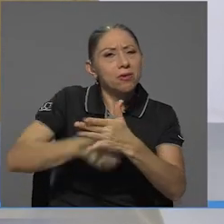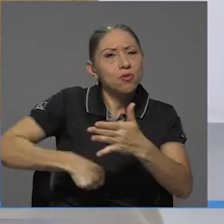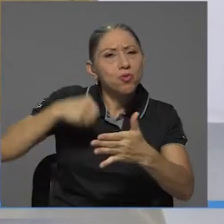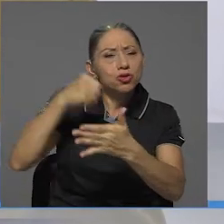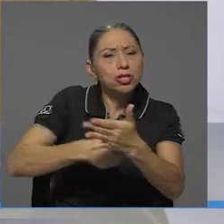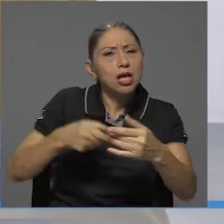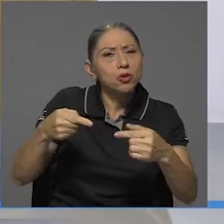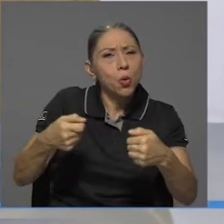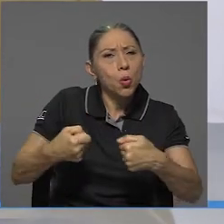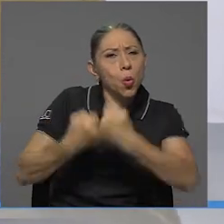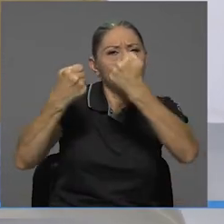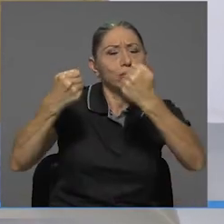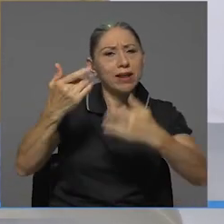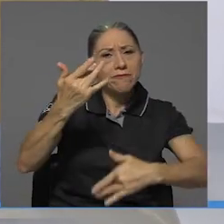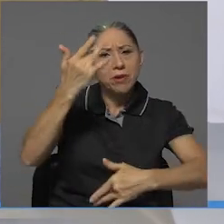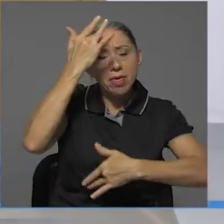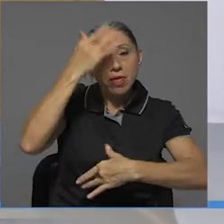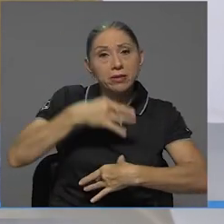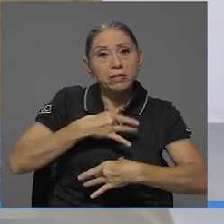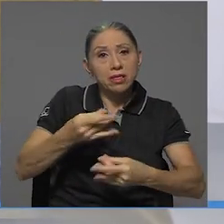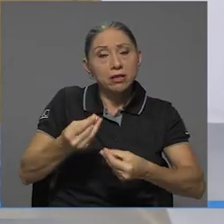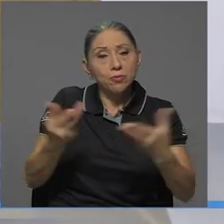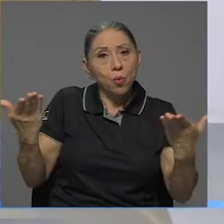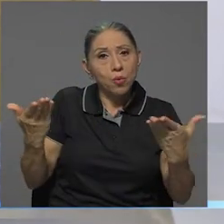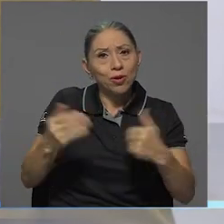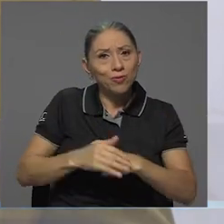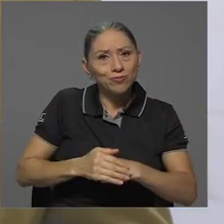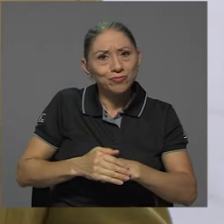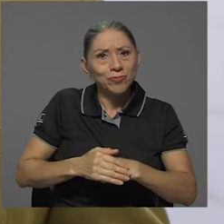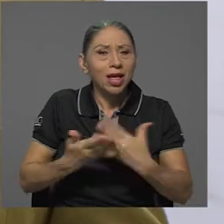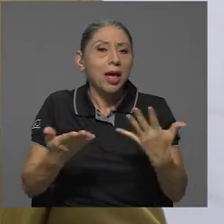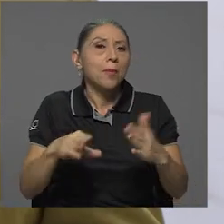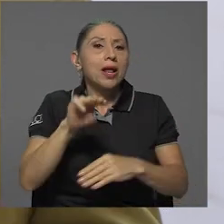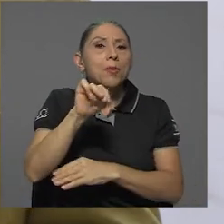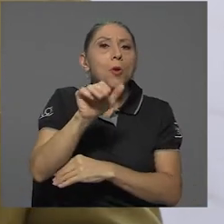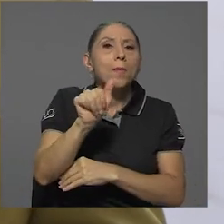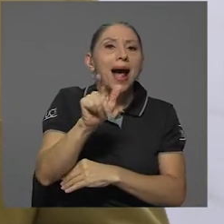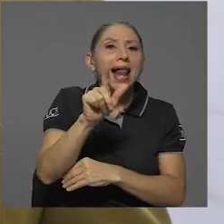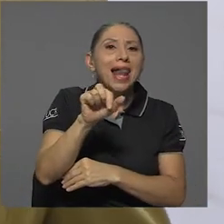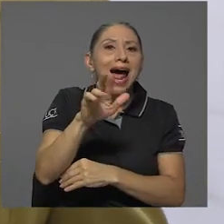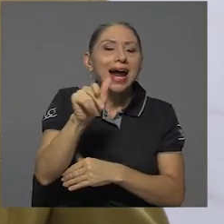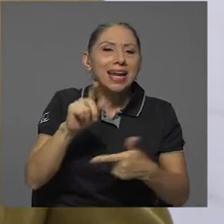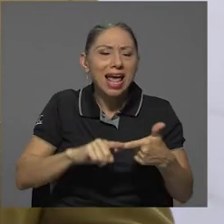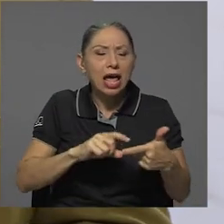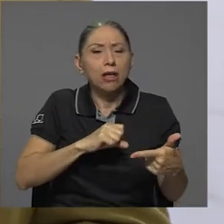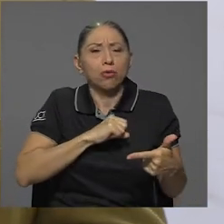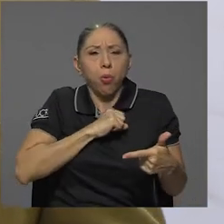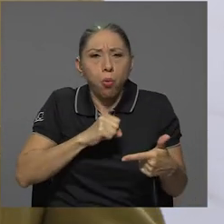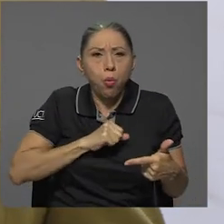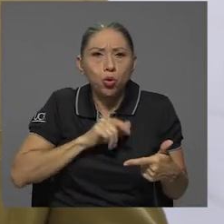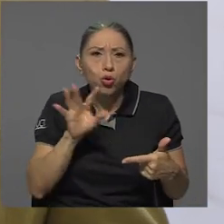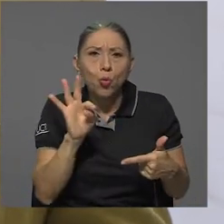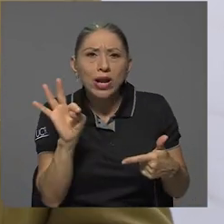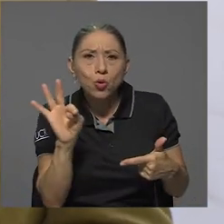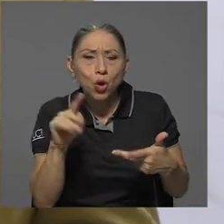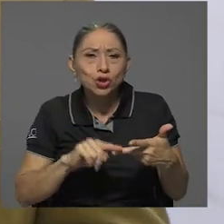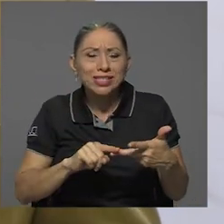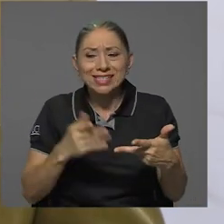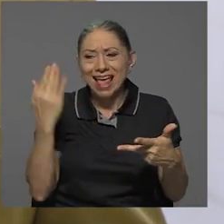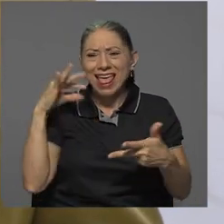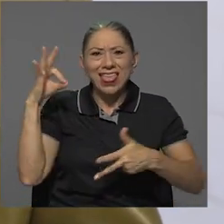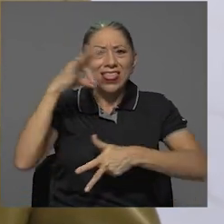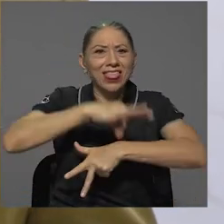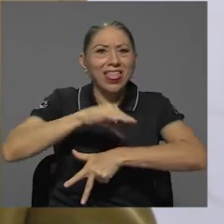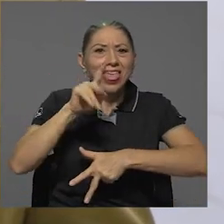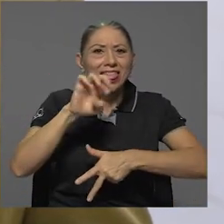o luchando contra enfermedades de interés público, malaria, tuberculosis, más recientemente dengue, incluso en